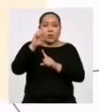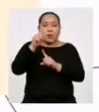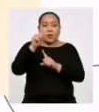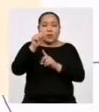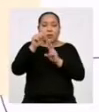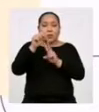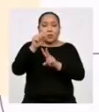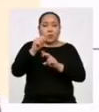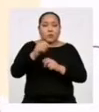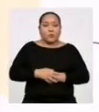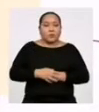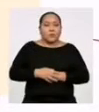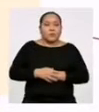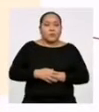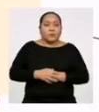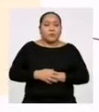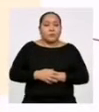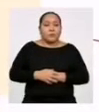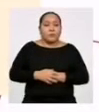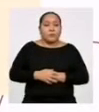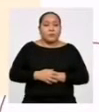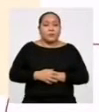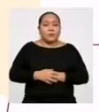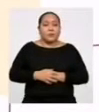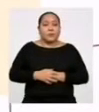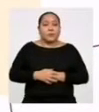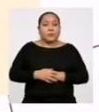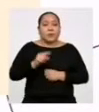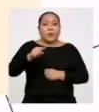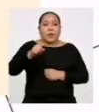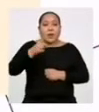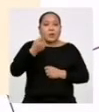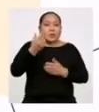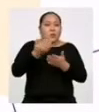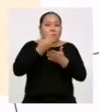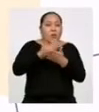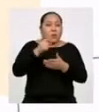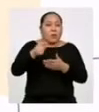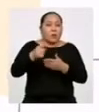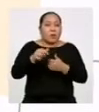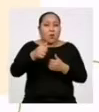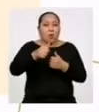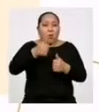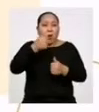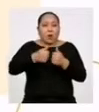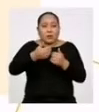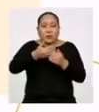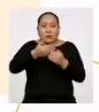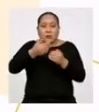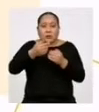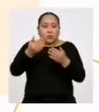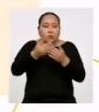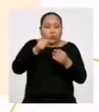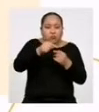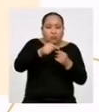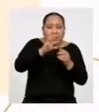La frecuencia modal es 9 Y la frecuencia absoluta Anterior a la frecuencia modal es de 6